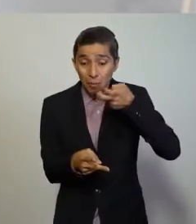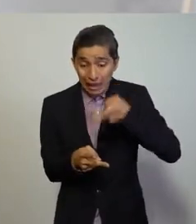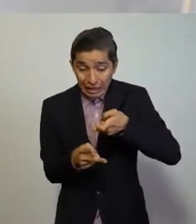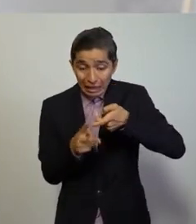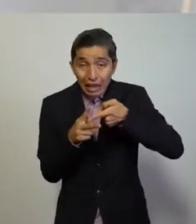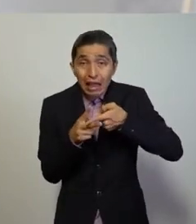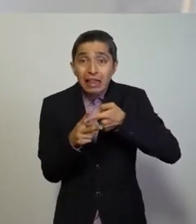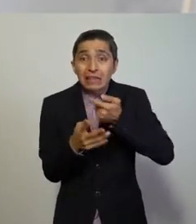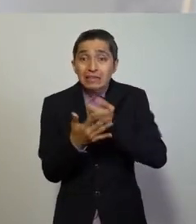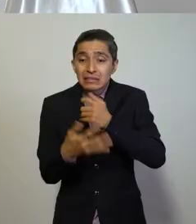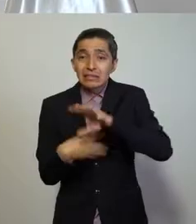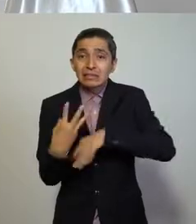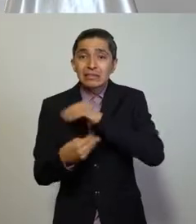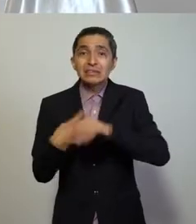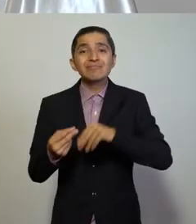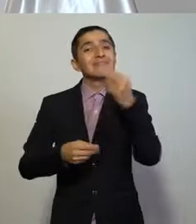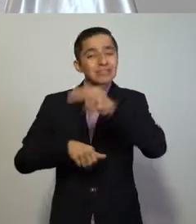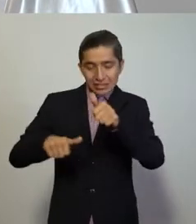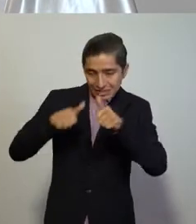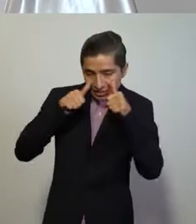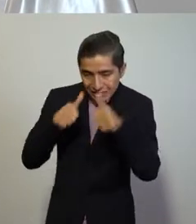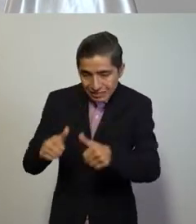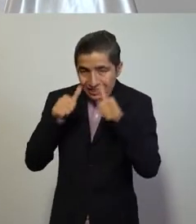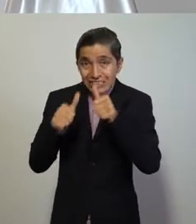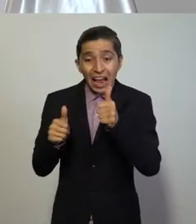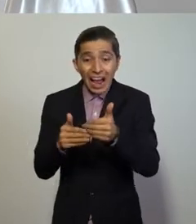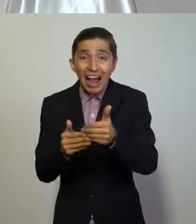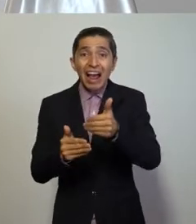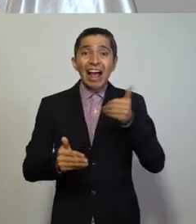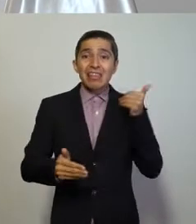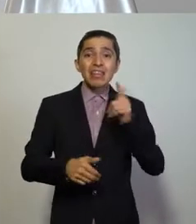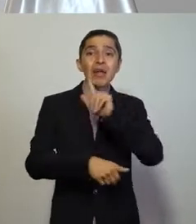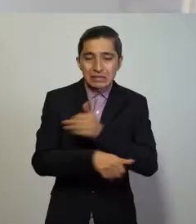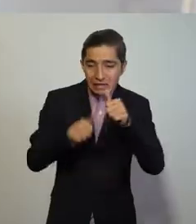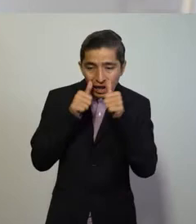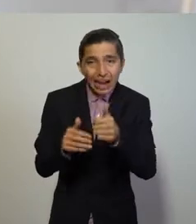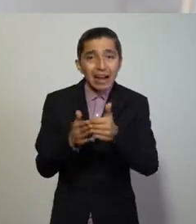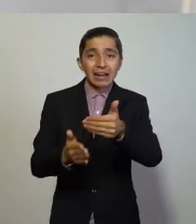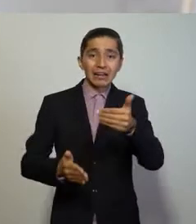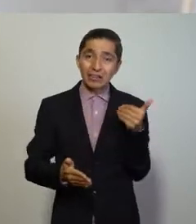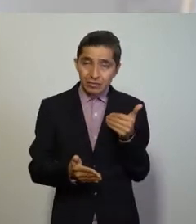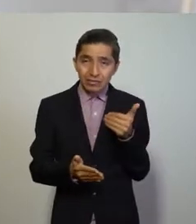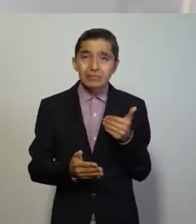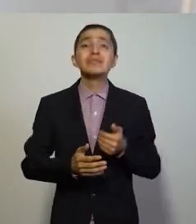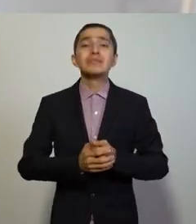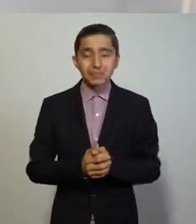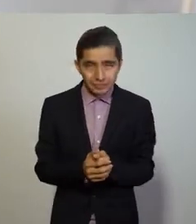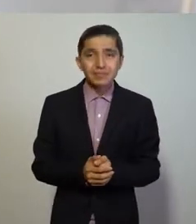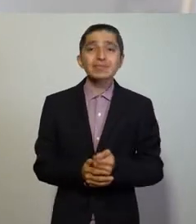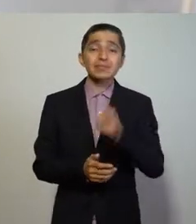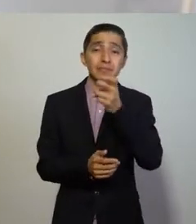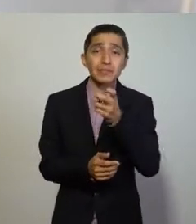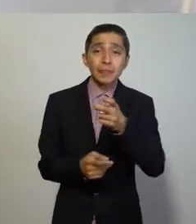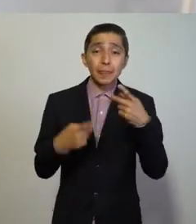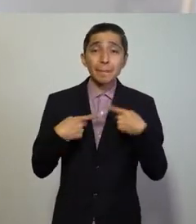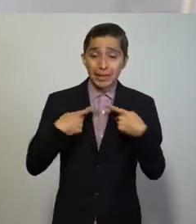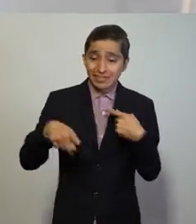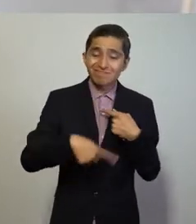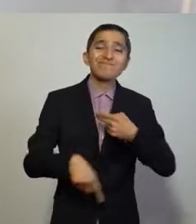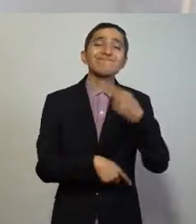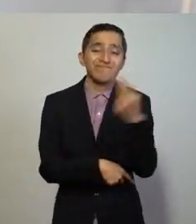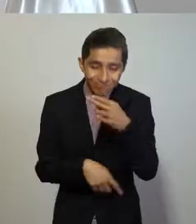Y esto lo tenemos que atender antes de que sea demasiado tarde. Entiendo que la gente necesita trabajar,